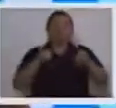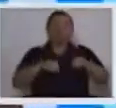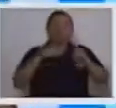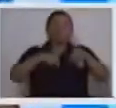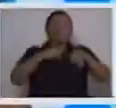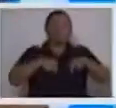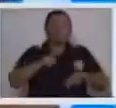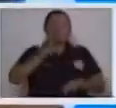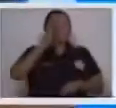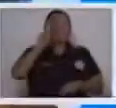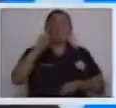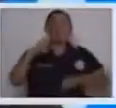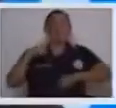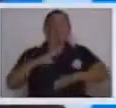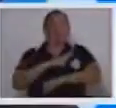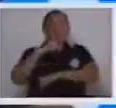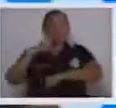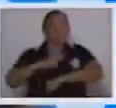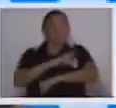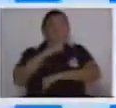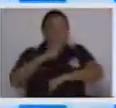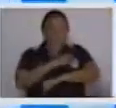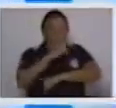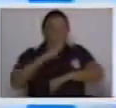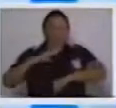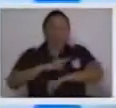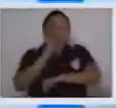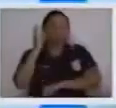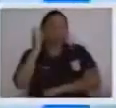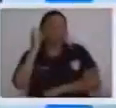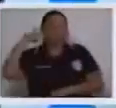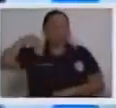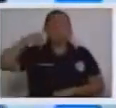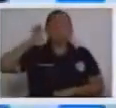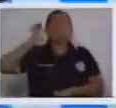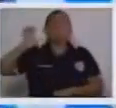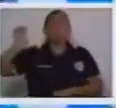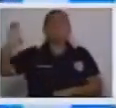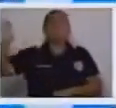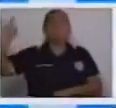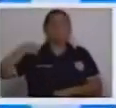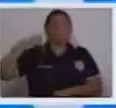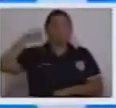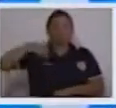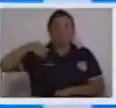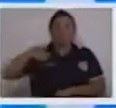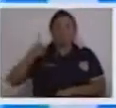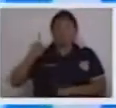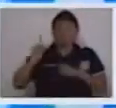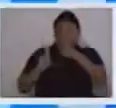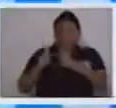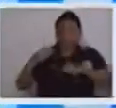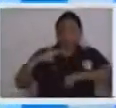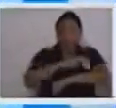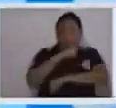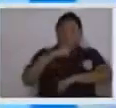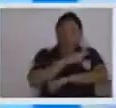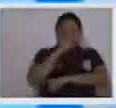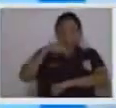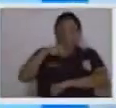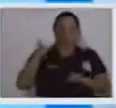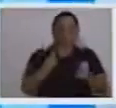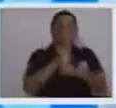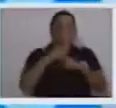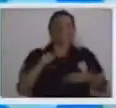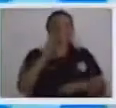tenemos a una ovejita de invitada. Así es, ella es la protagonista de nuestra canción hoy. Pero vamos a